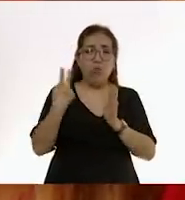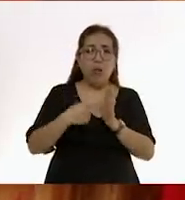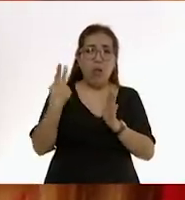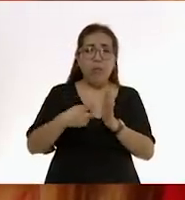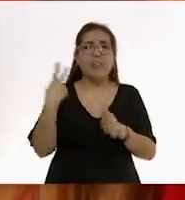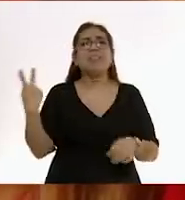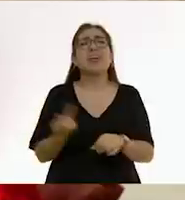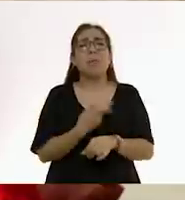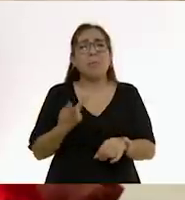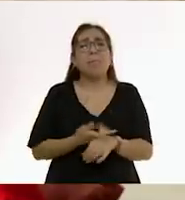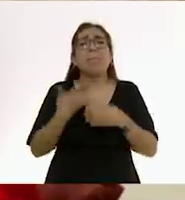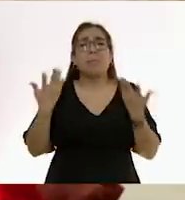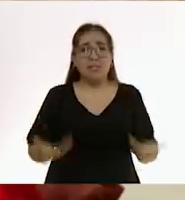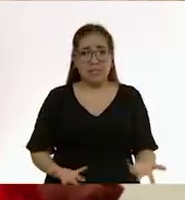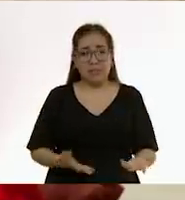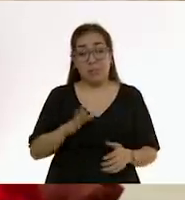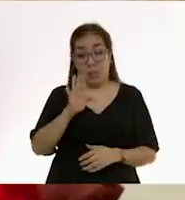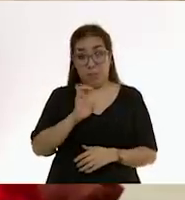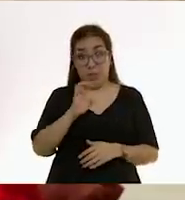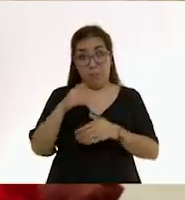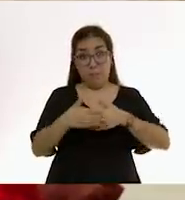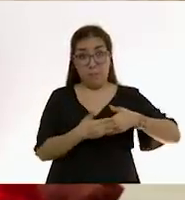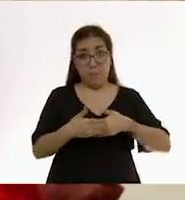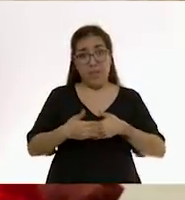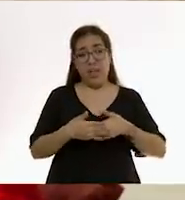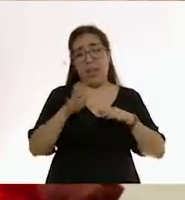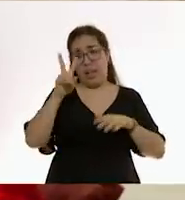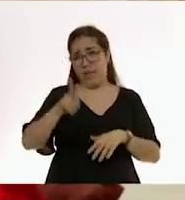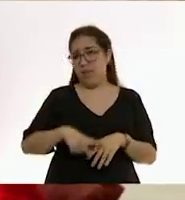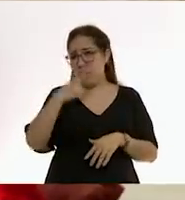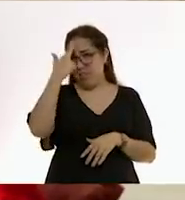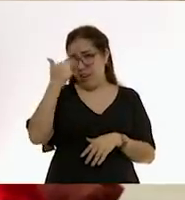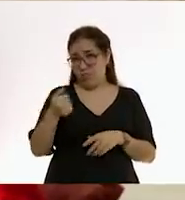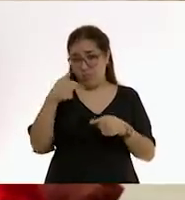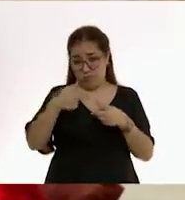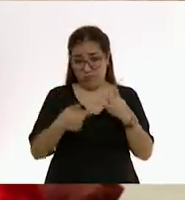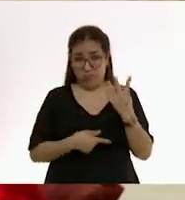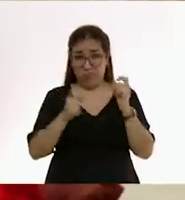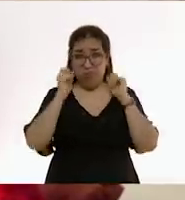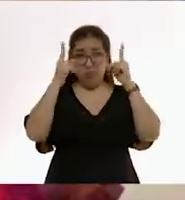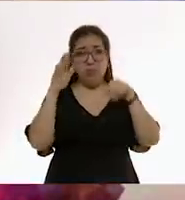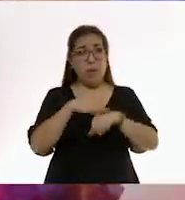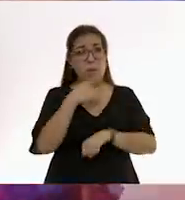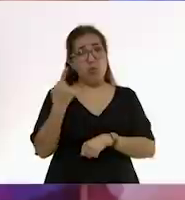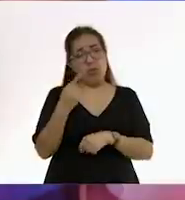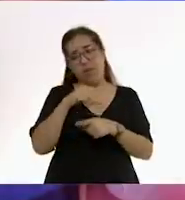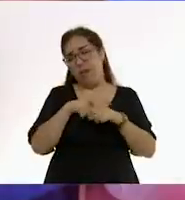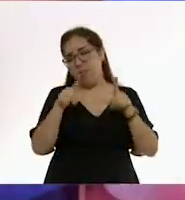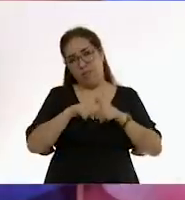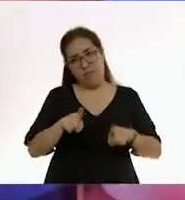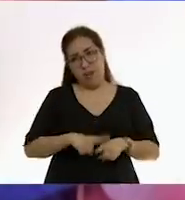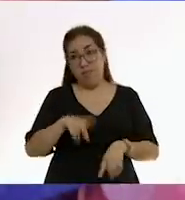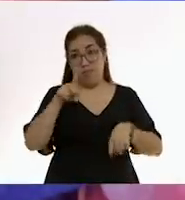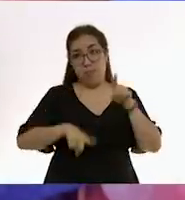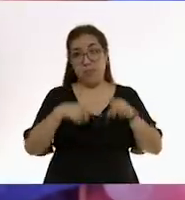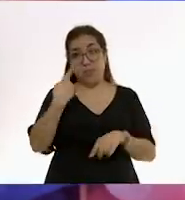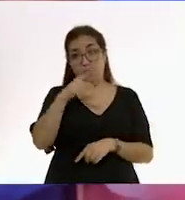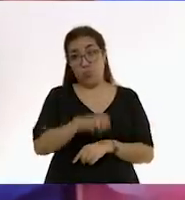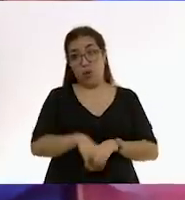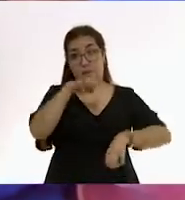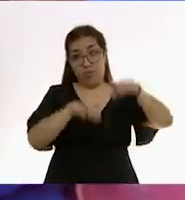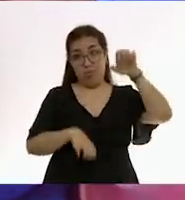¿Qué hay detrás de todo esto? Los bebés se despiertan por muchos motivos distintos. Depende en gran medida de la edad y del momento en el que están pasando.